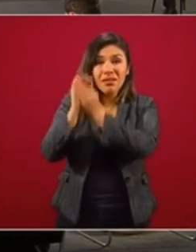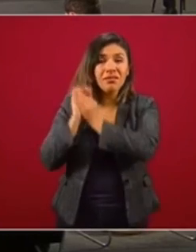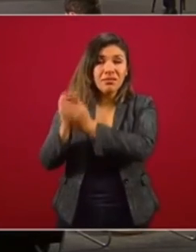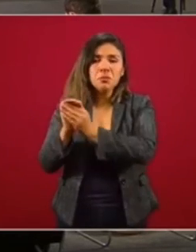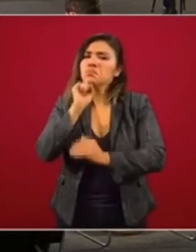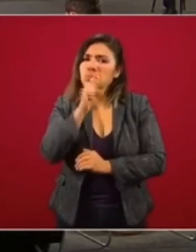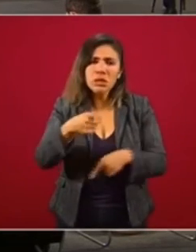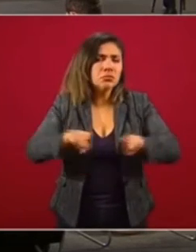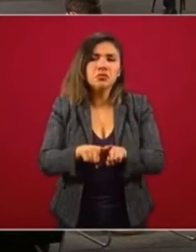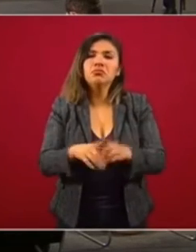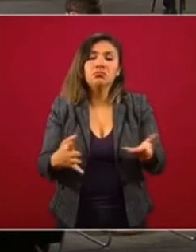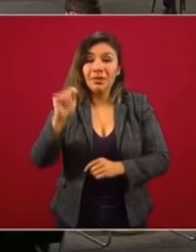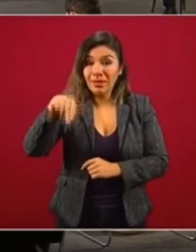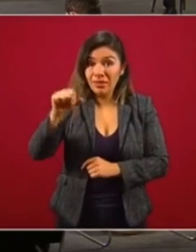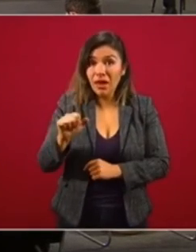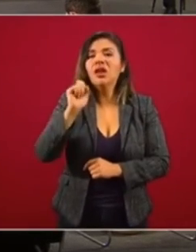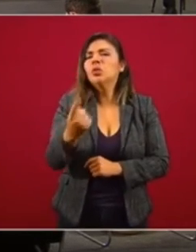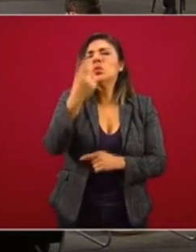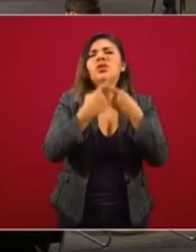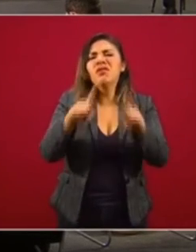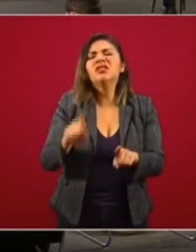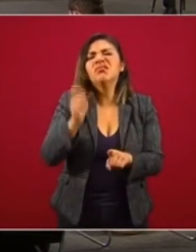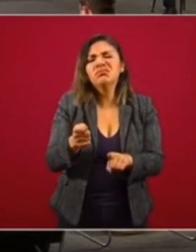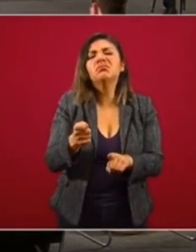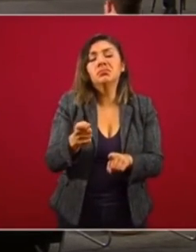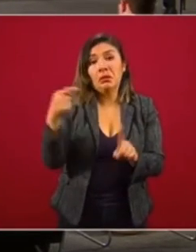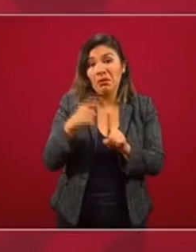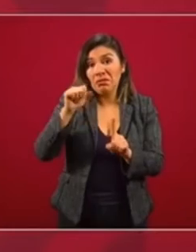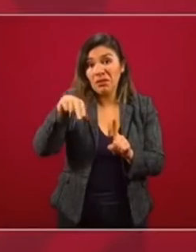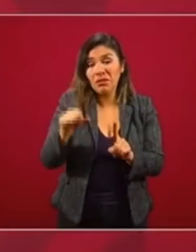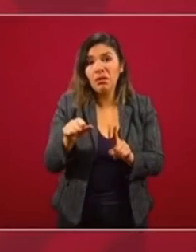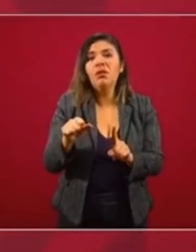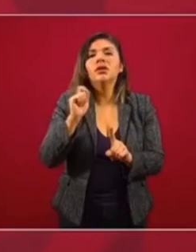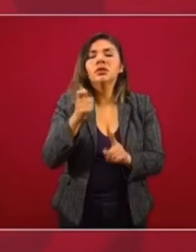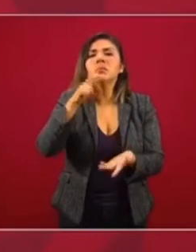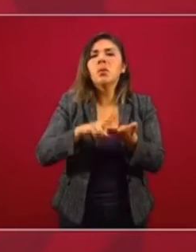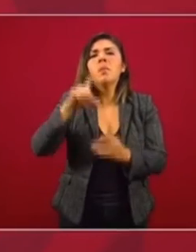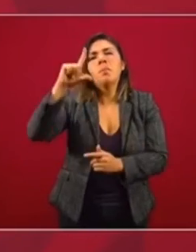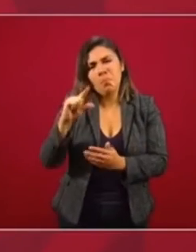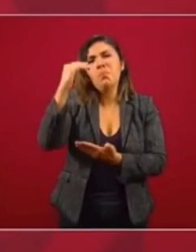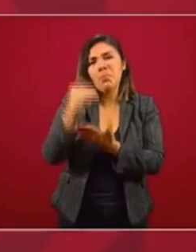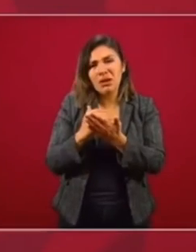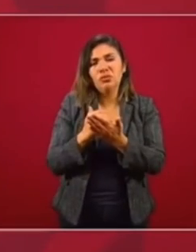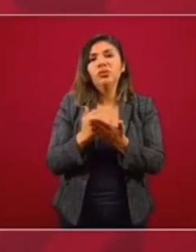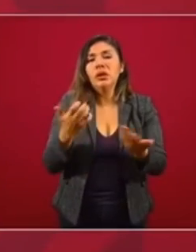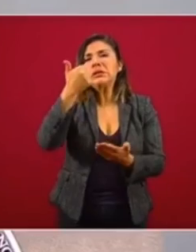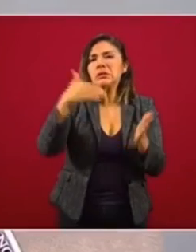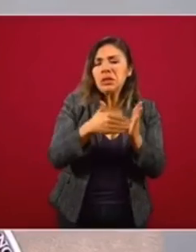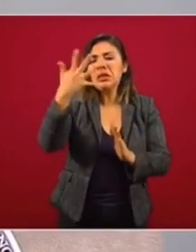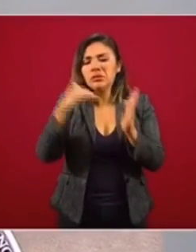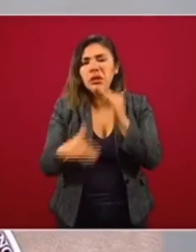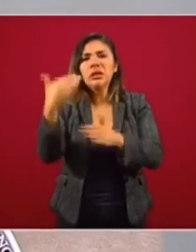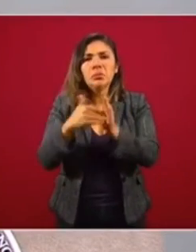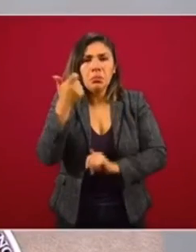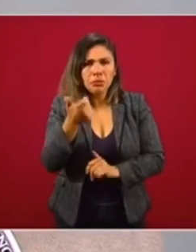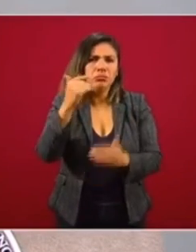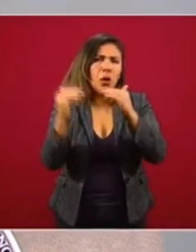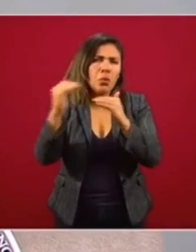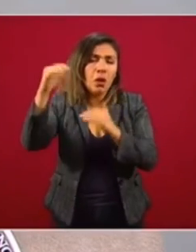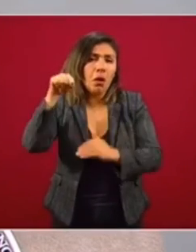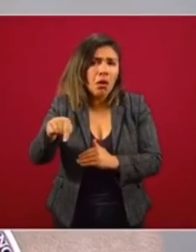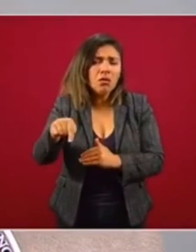lo mismo. La tanda, la diferencia con los otros créditos, es que como son montos menores, de seis mil, diez mil, quince mil pesos,